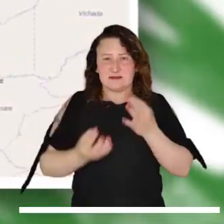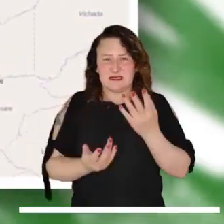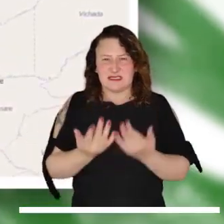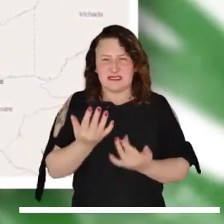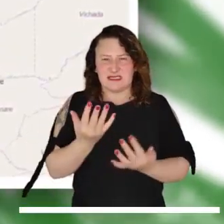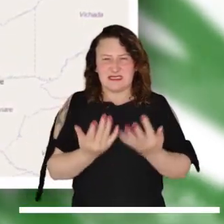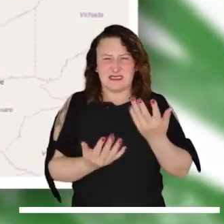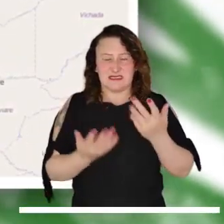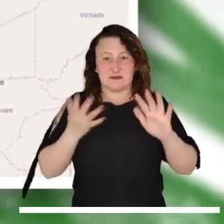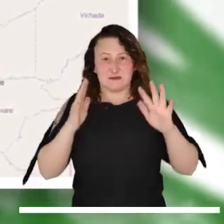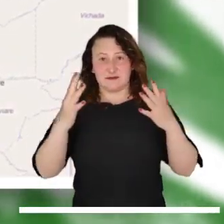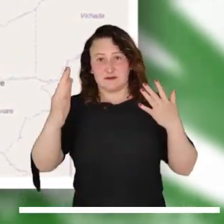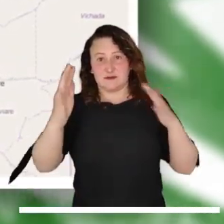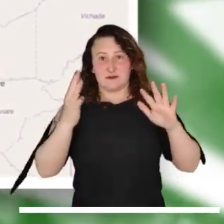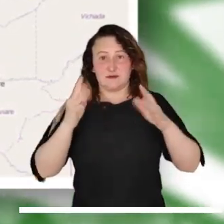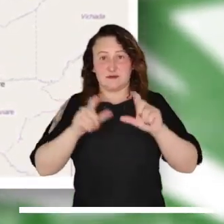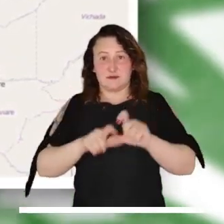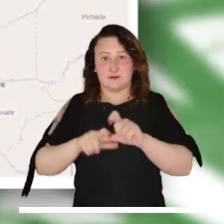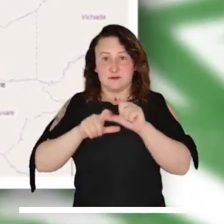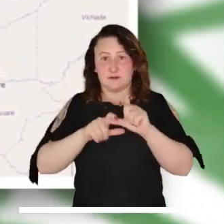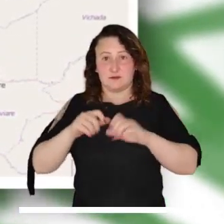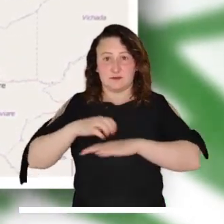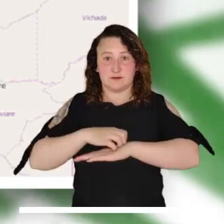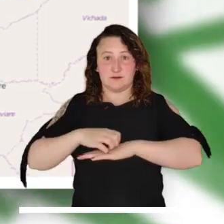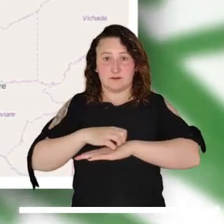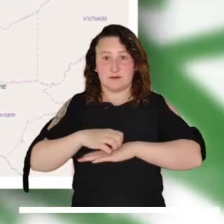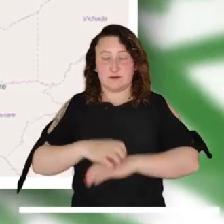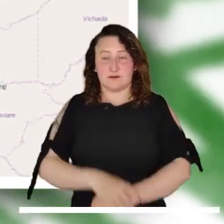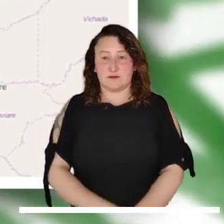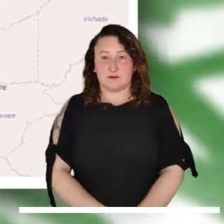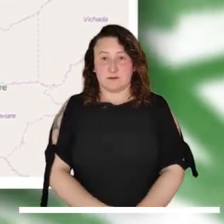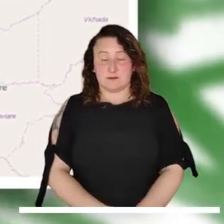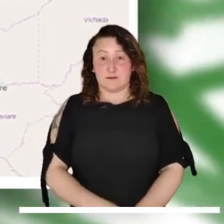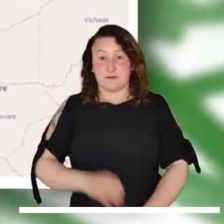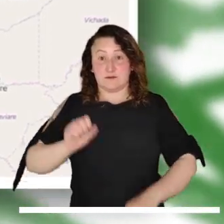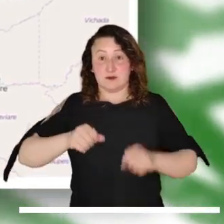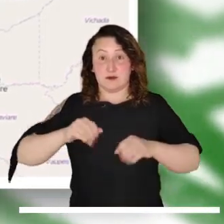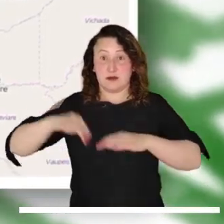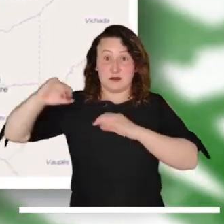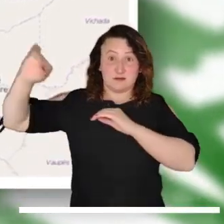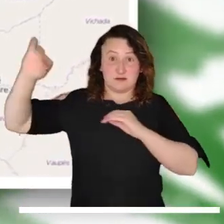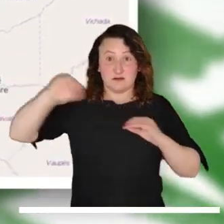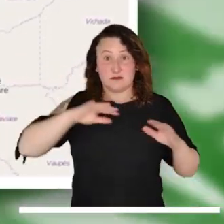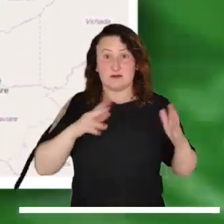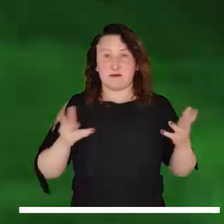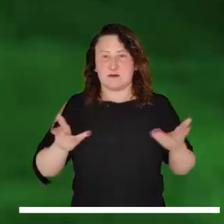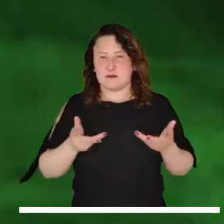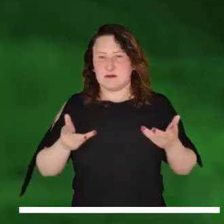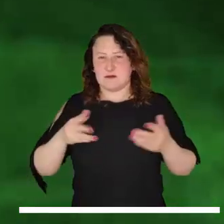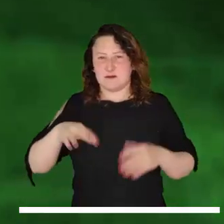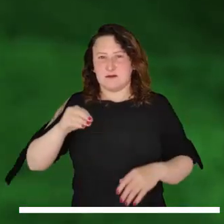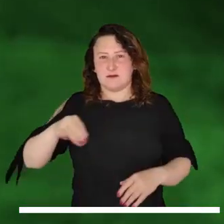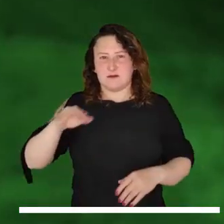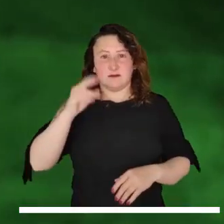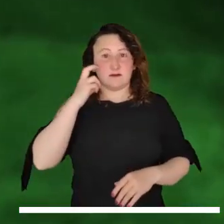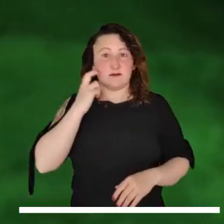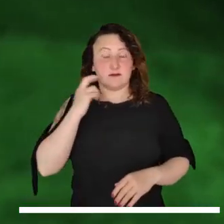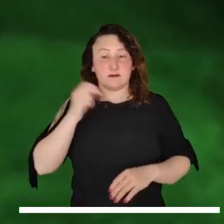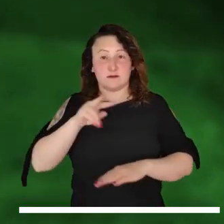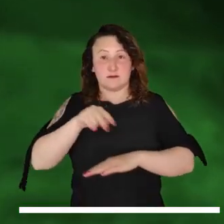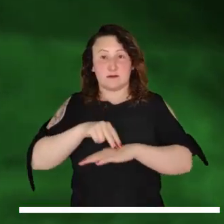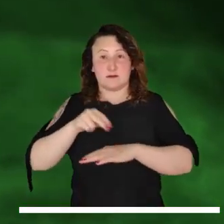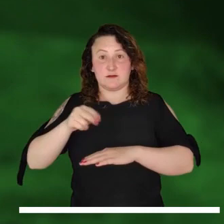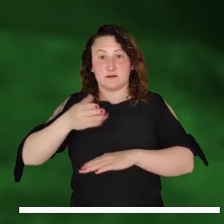Máxima alerta por alta posibilidad de incendios en la cobertura vegetal de la Guajira y Tolima. Probabilidad de